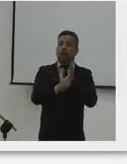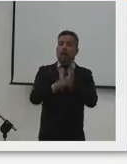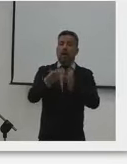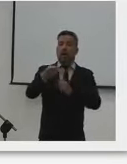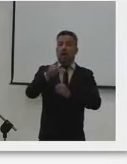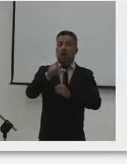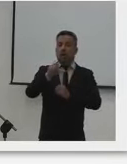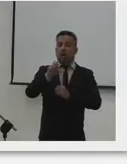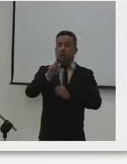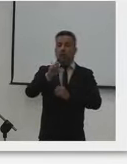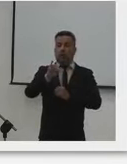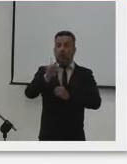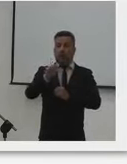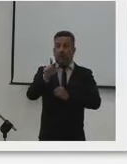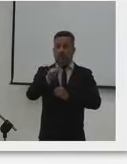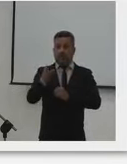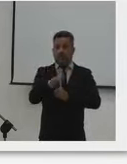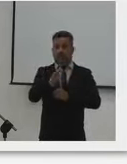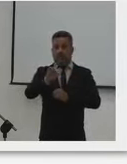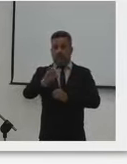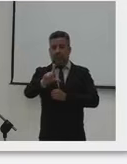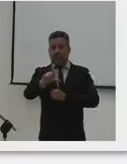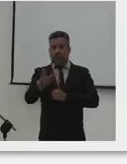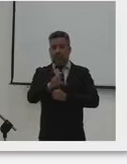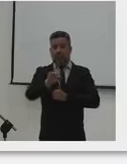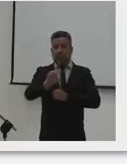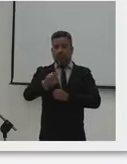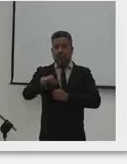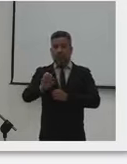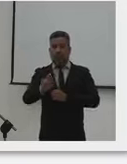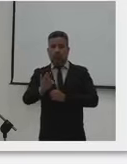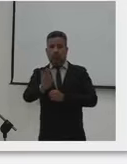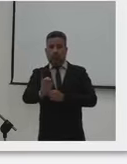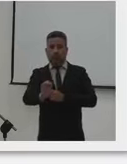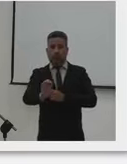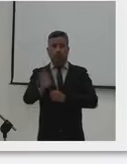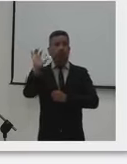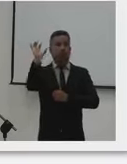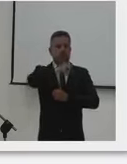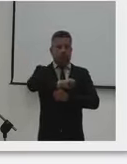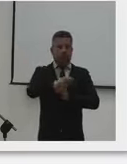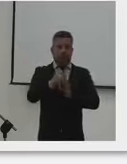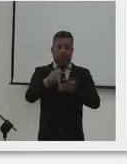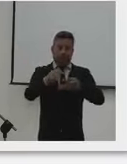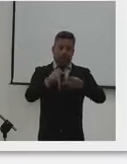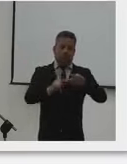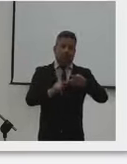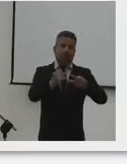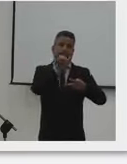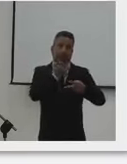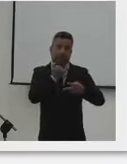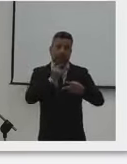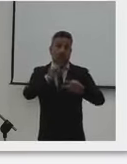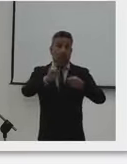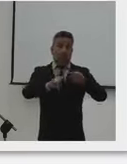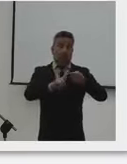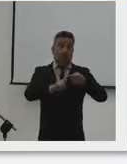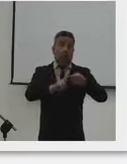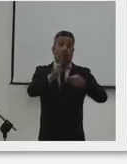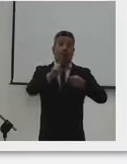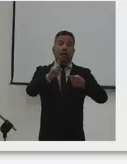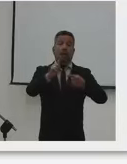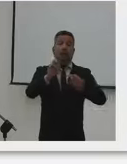como el programa Glorias del Deporte, pero ese programa para mí tiene un par de fallas como fue concebido. Primero, la edad.